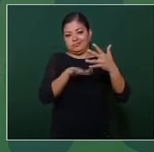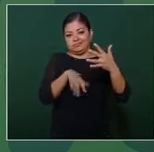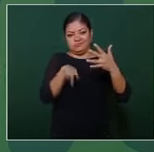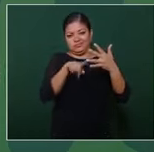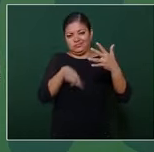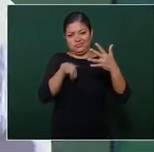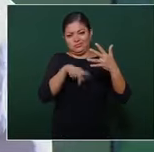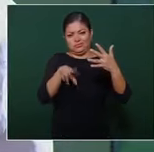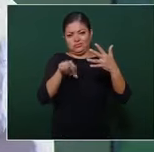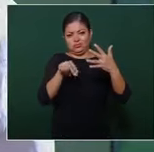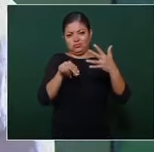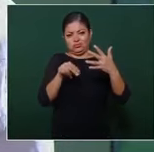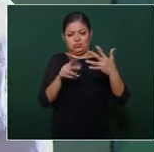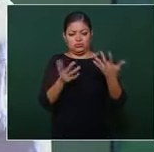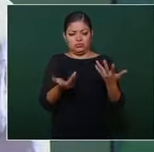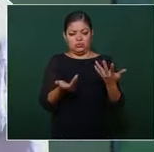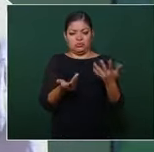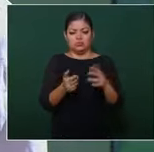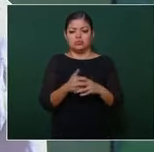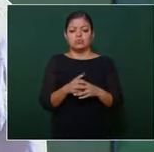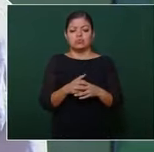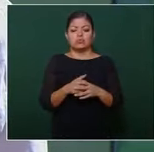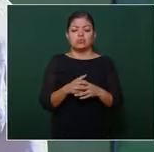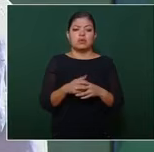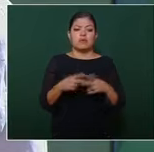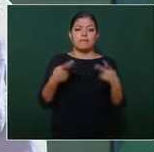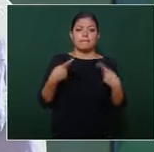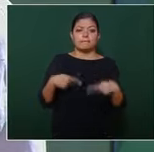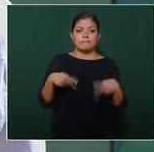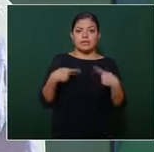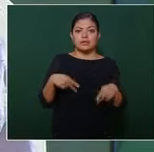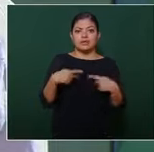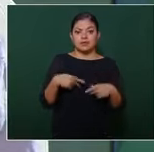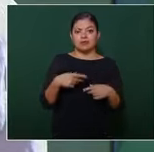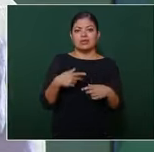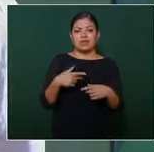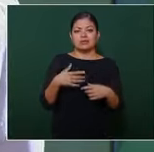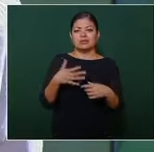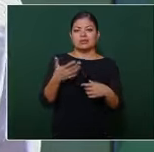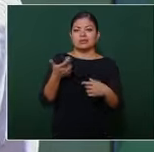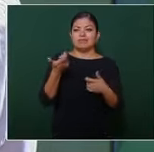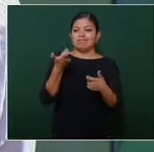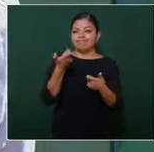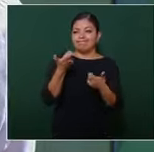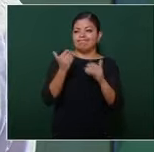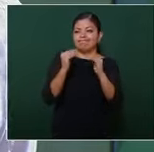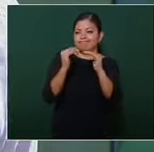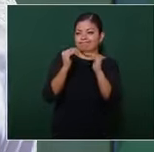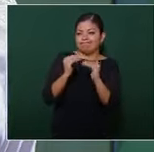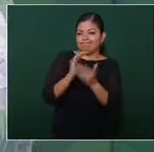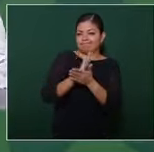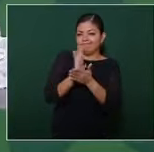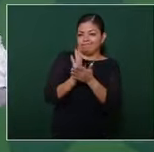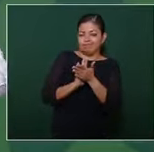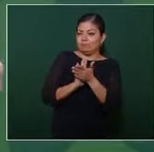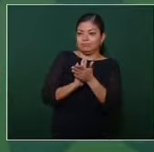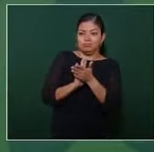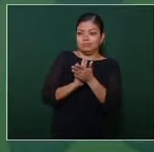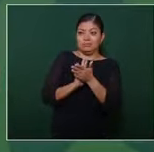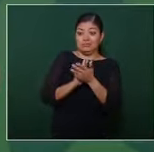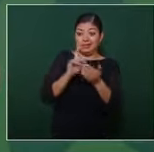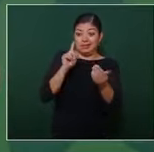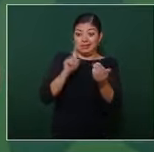la gente con menos recursos económicos no los académicos